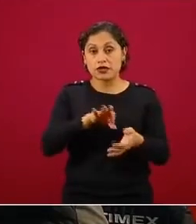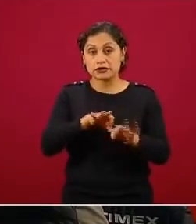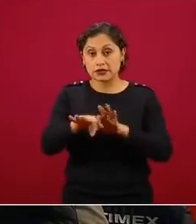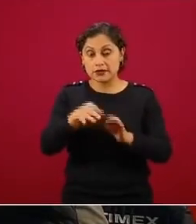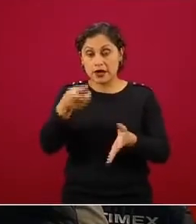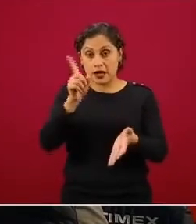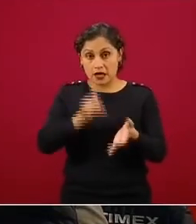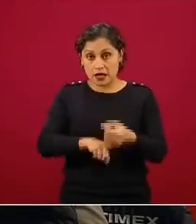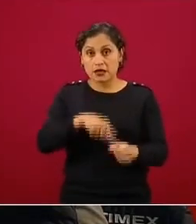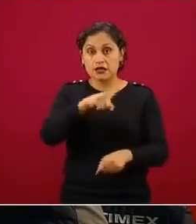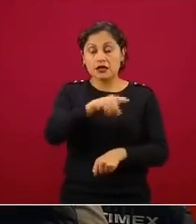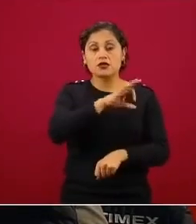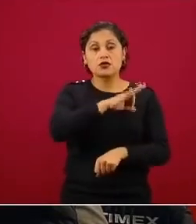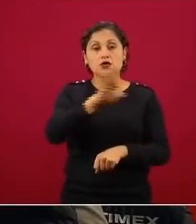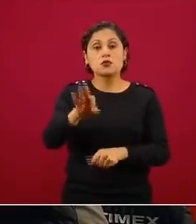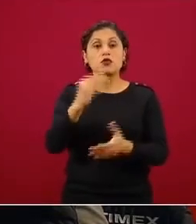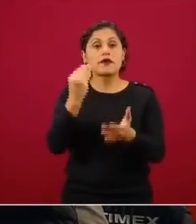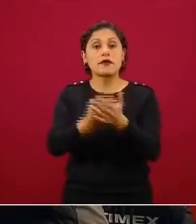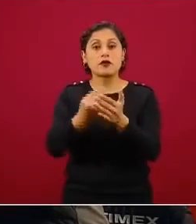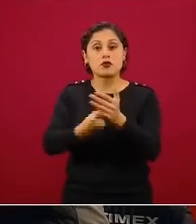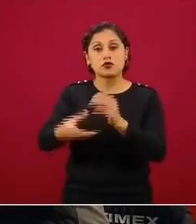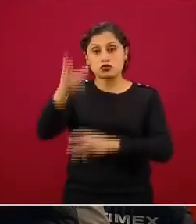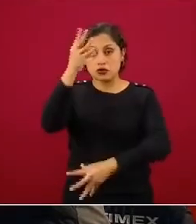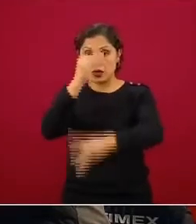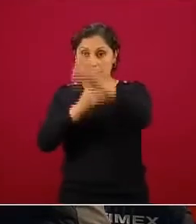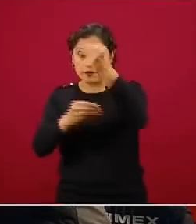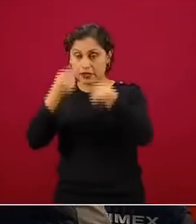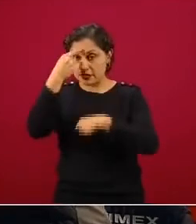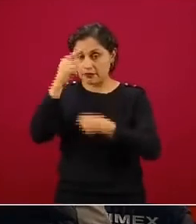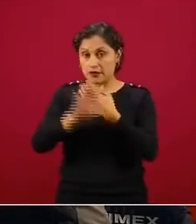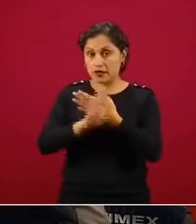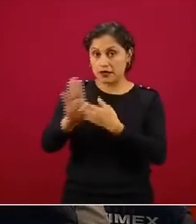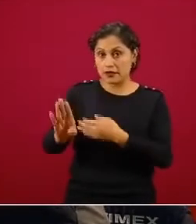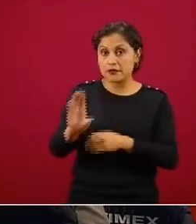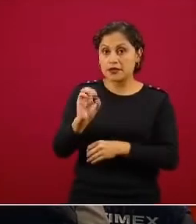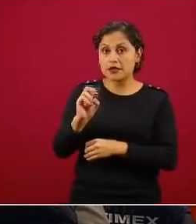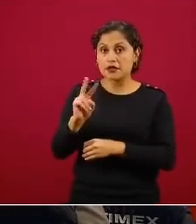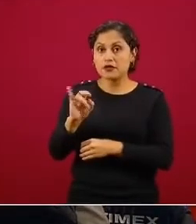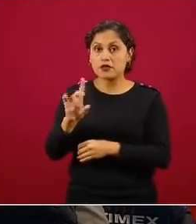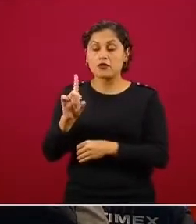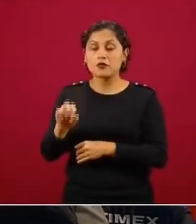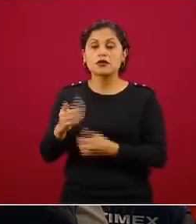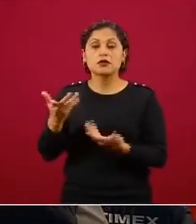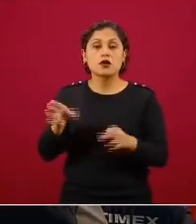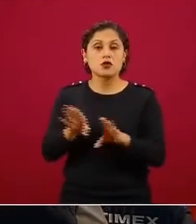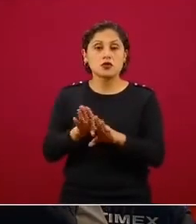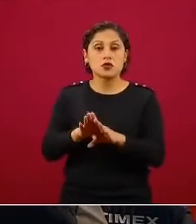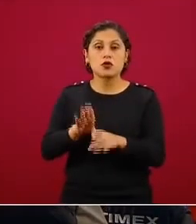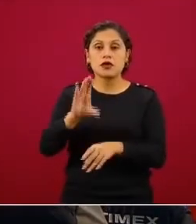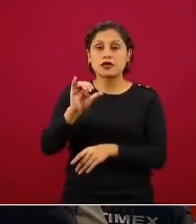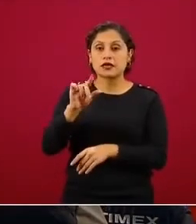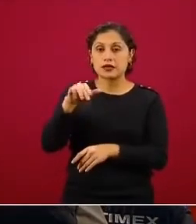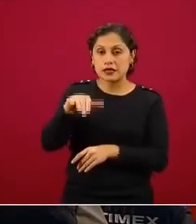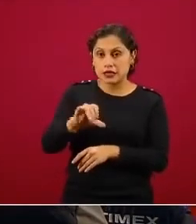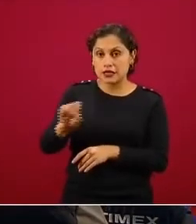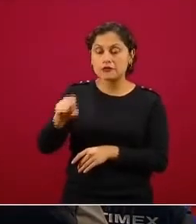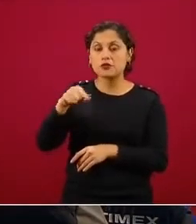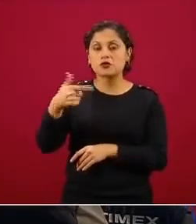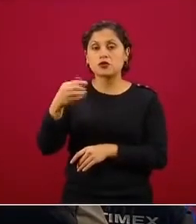COVID-19, accediendo a la página www.http.clims.ims.gov.mx.